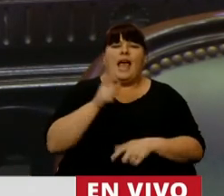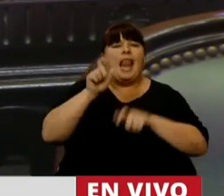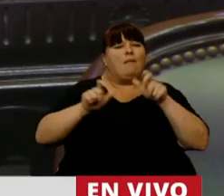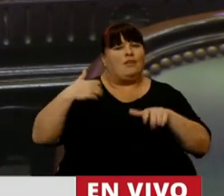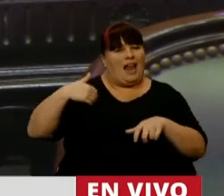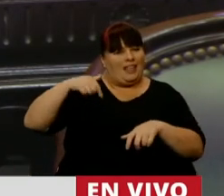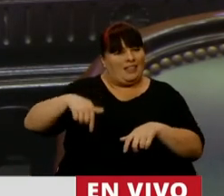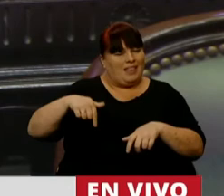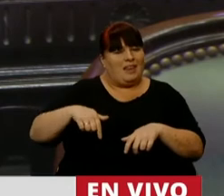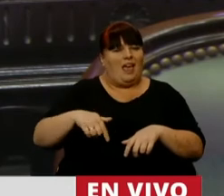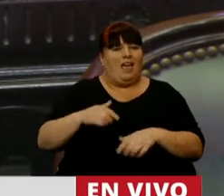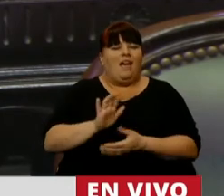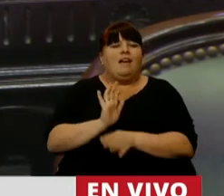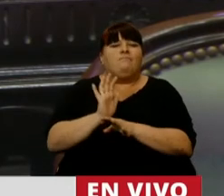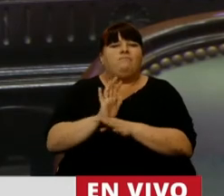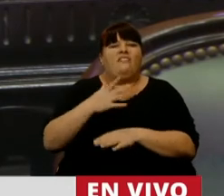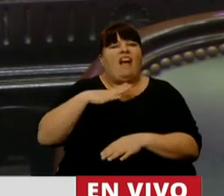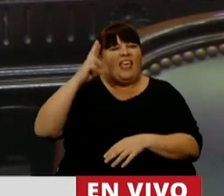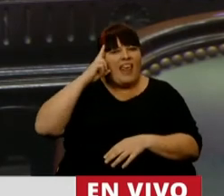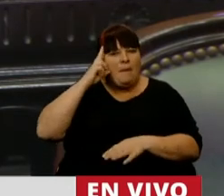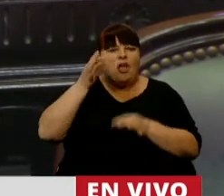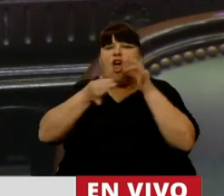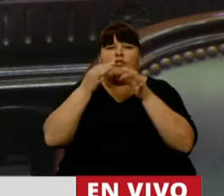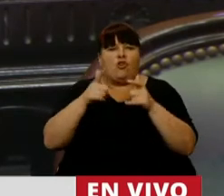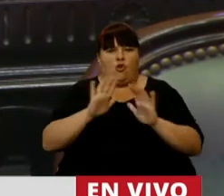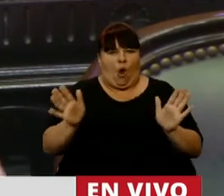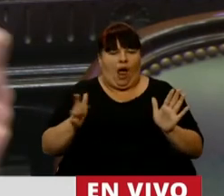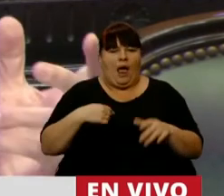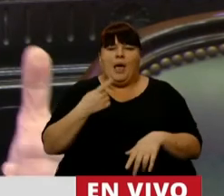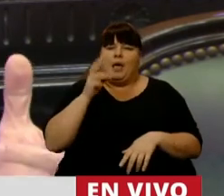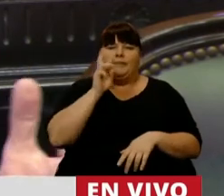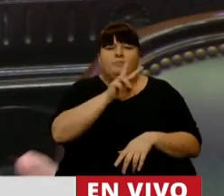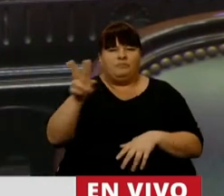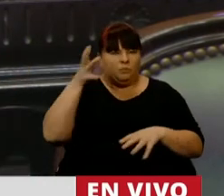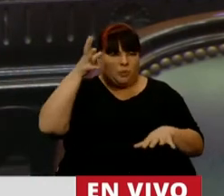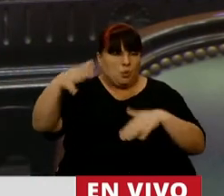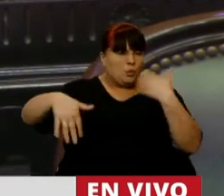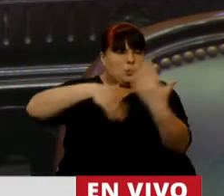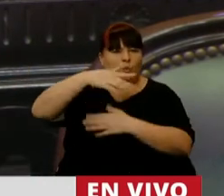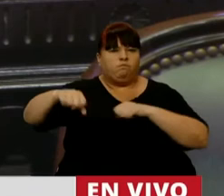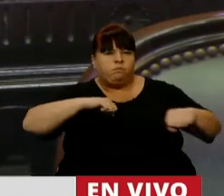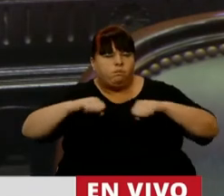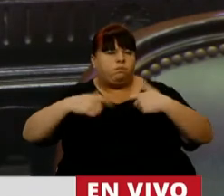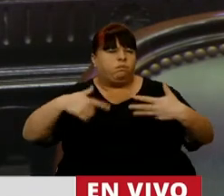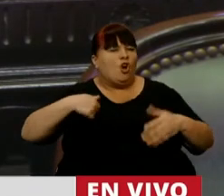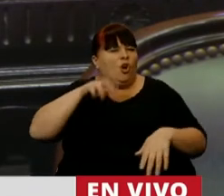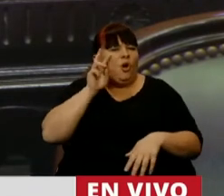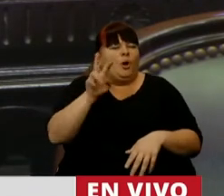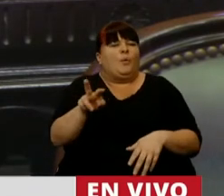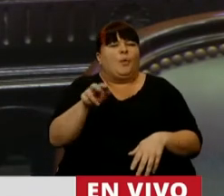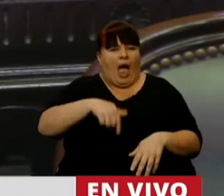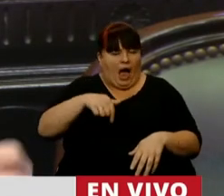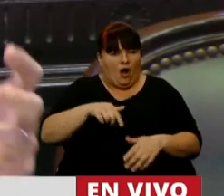los argentinos hemos perdido el respeto y el diálogo. Veo mucha agresividad, veo hoy,